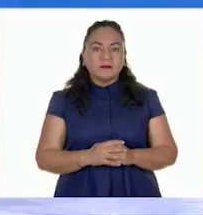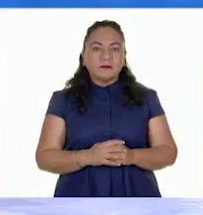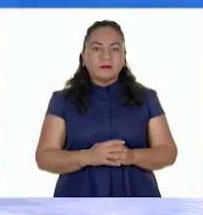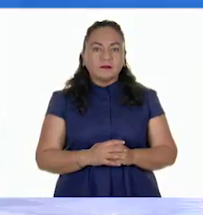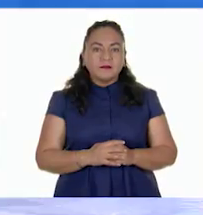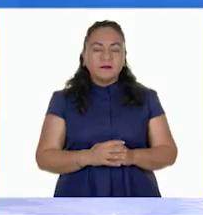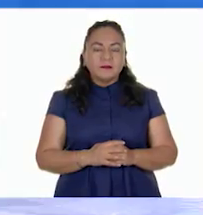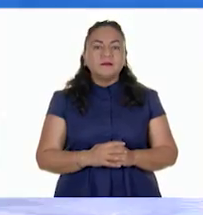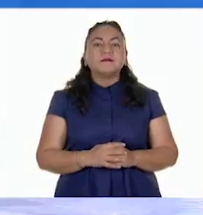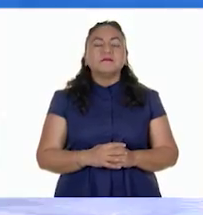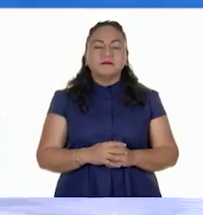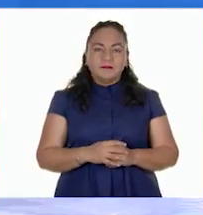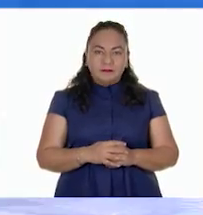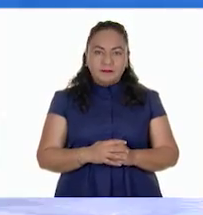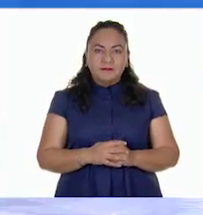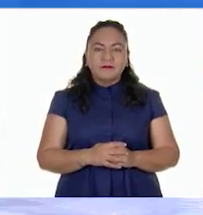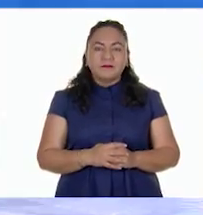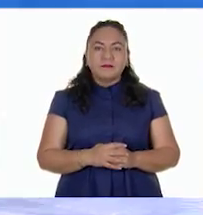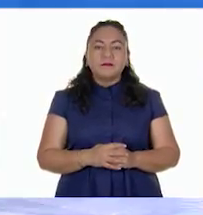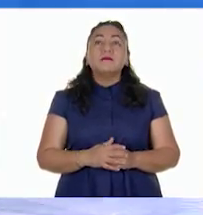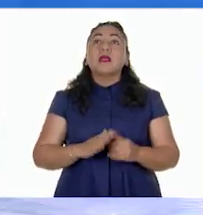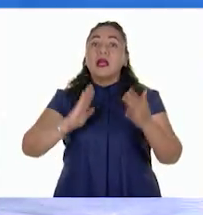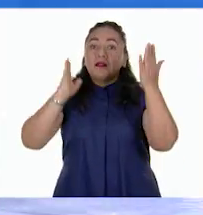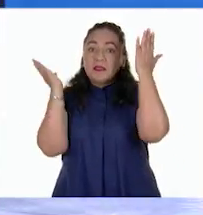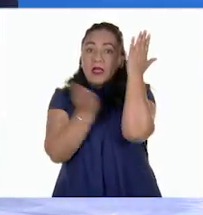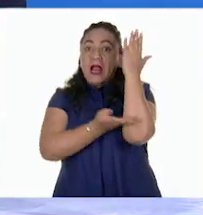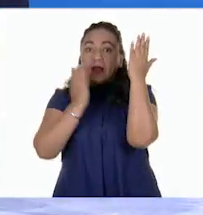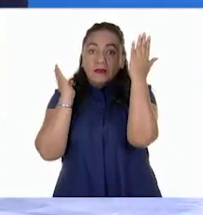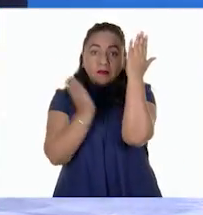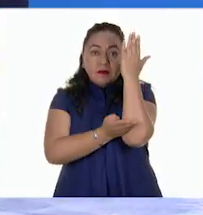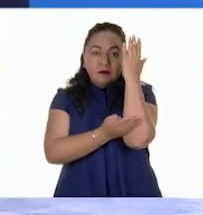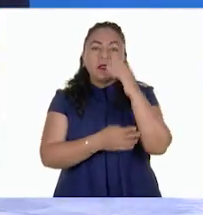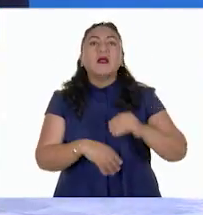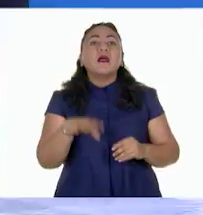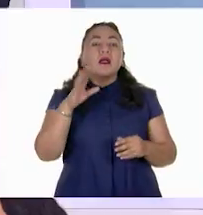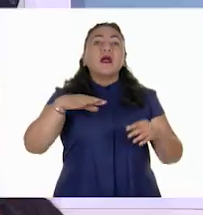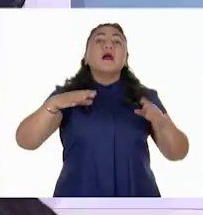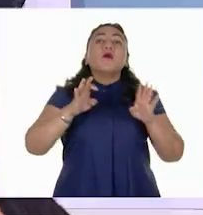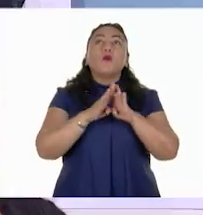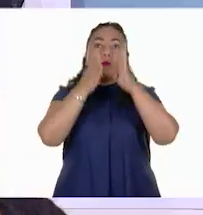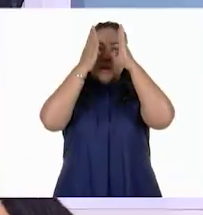Selva, ¿sí? Talar. Talar. ¿Pinos?